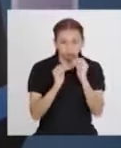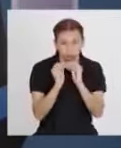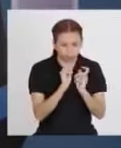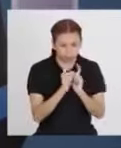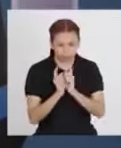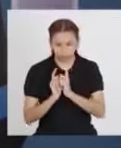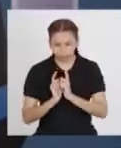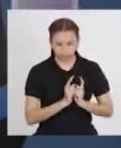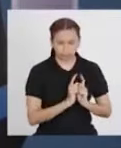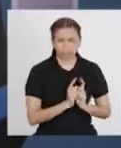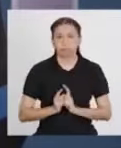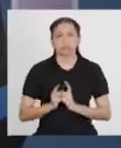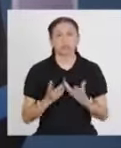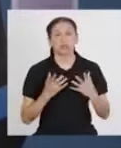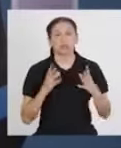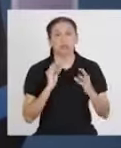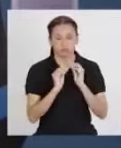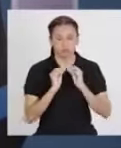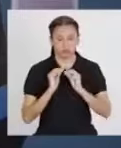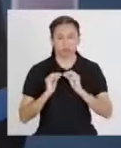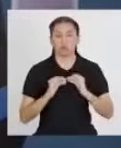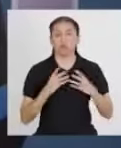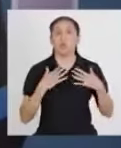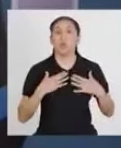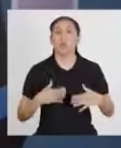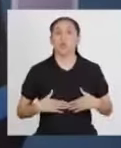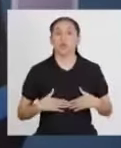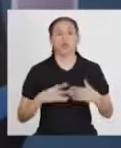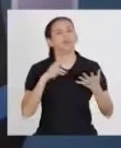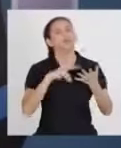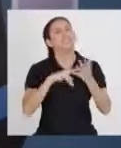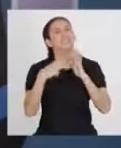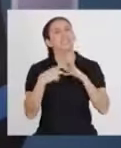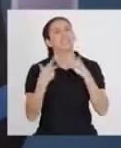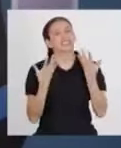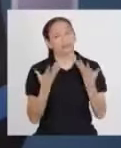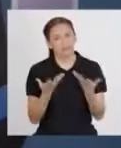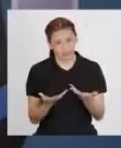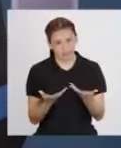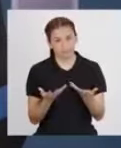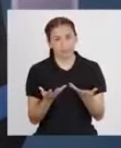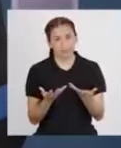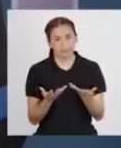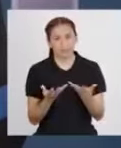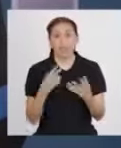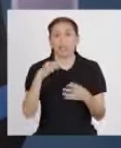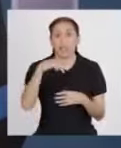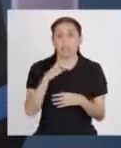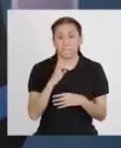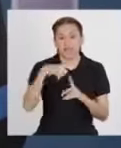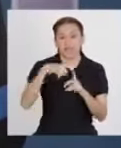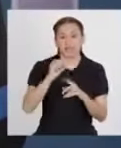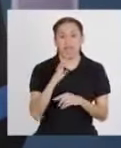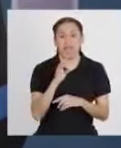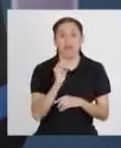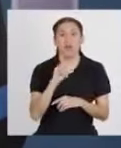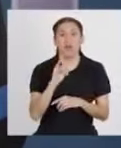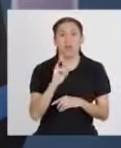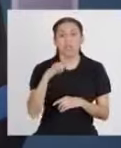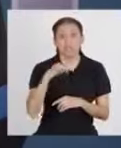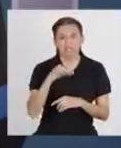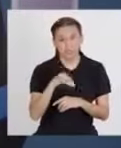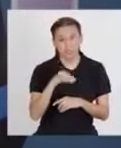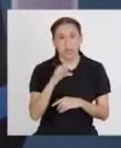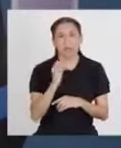funcionamiento del metabolismo. Es decir... Metabolismo se